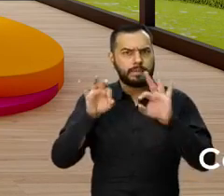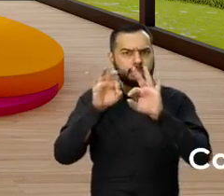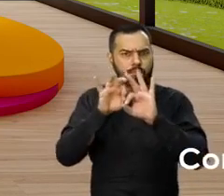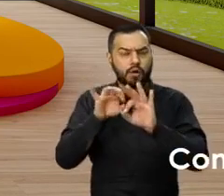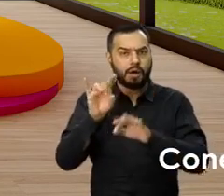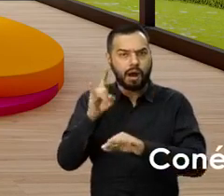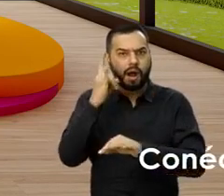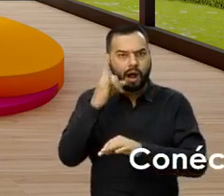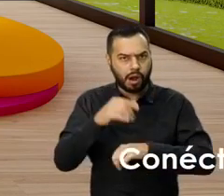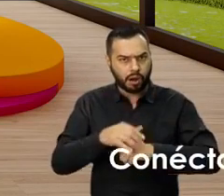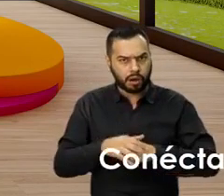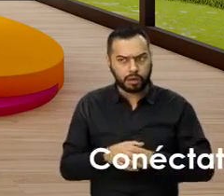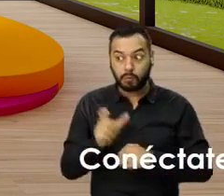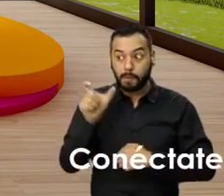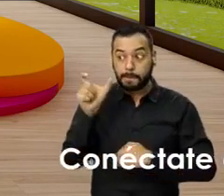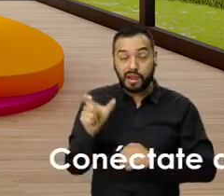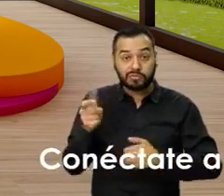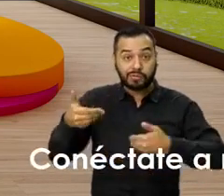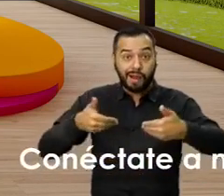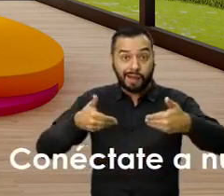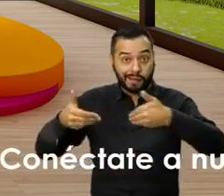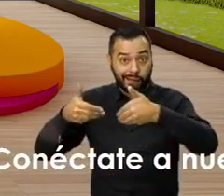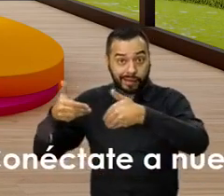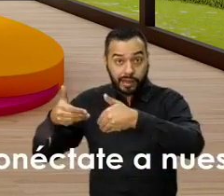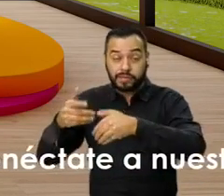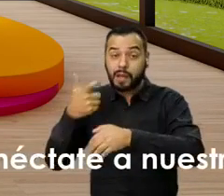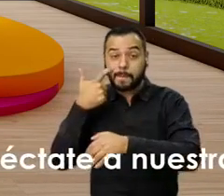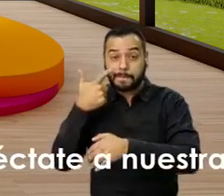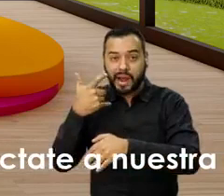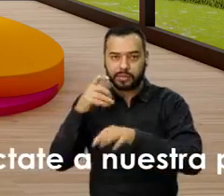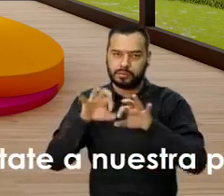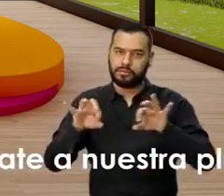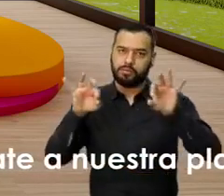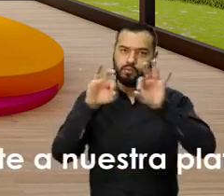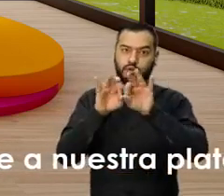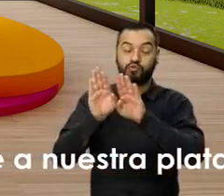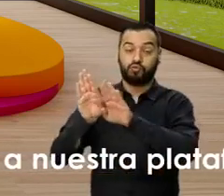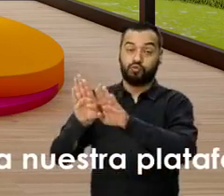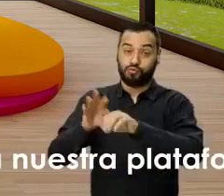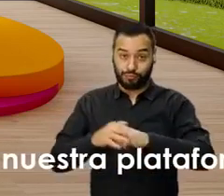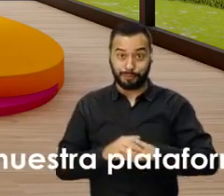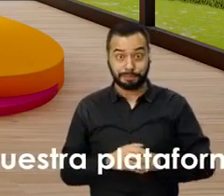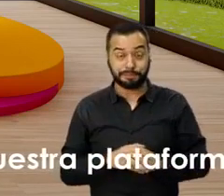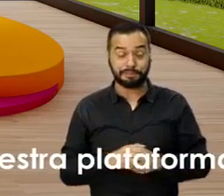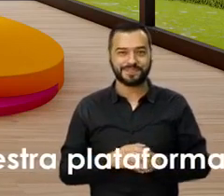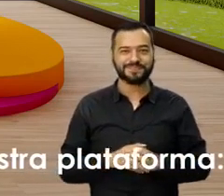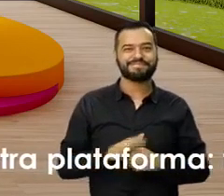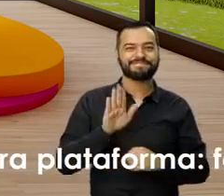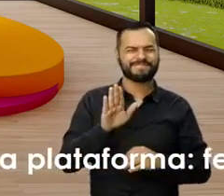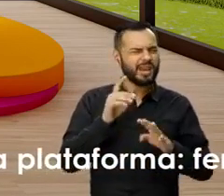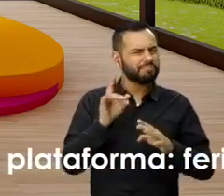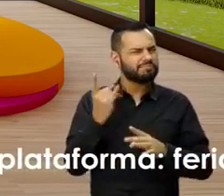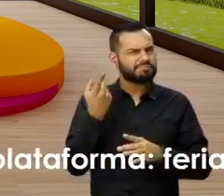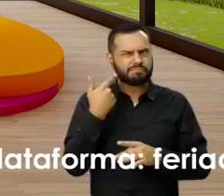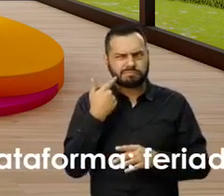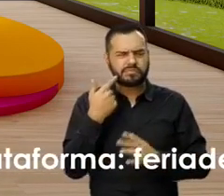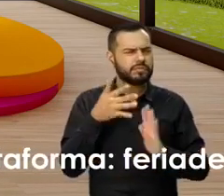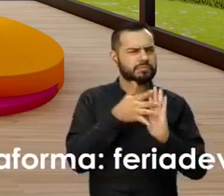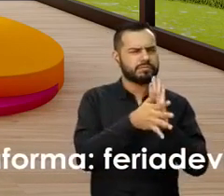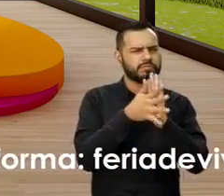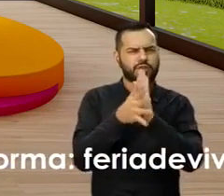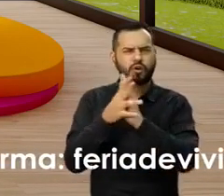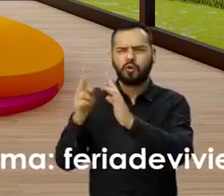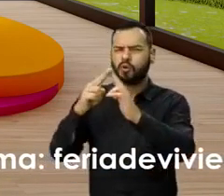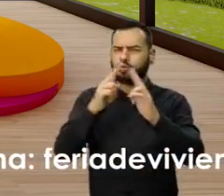esto es algo muy importante y es que el cliente sea lo más importante. más importante. Bueno, ya hablando un poco y conociendo un poco más